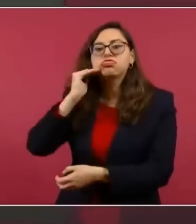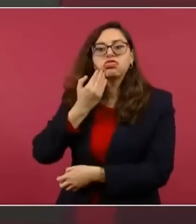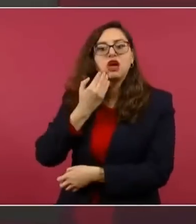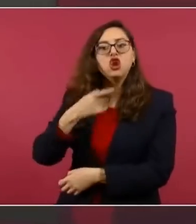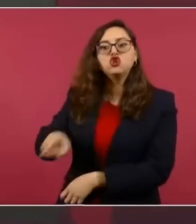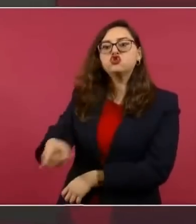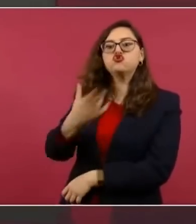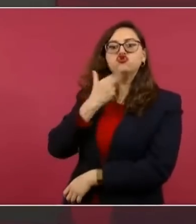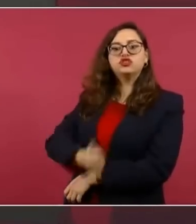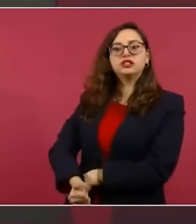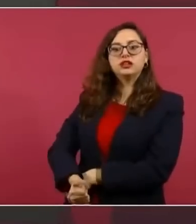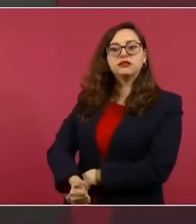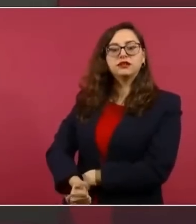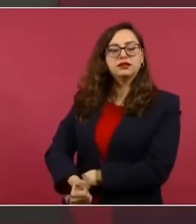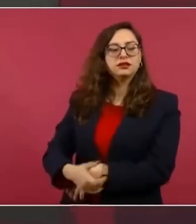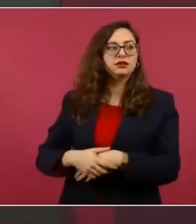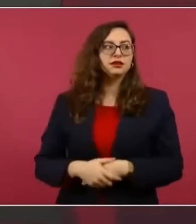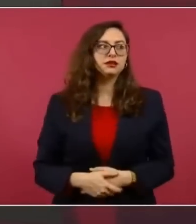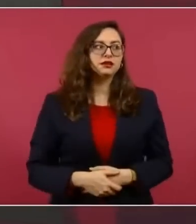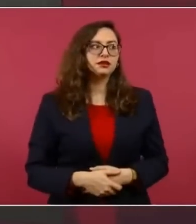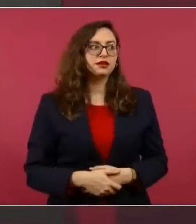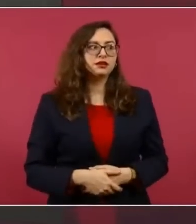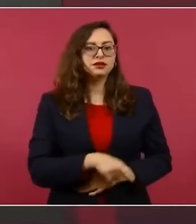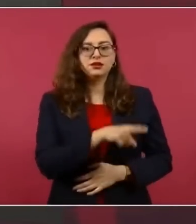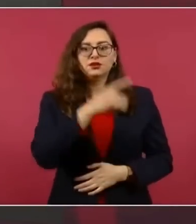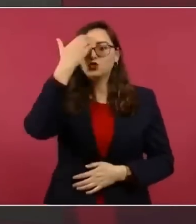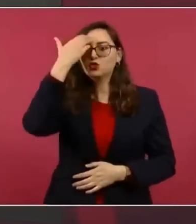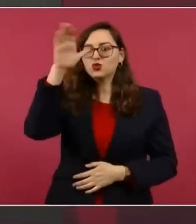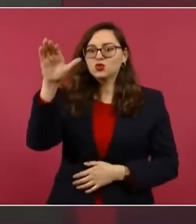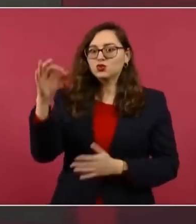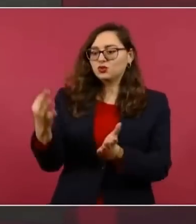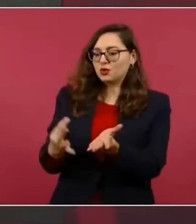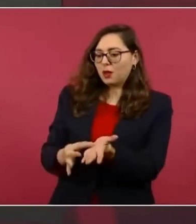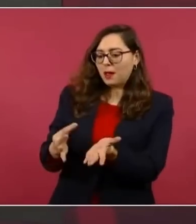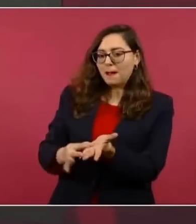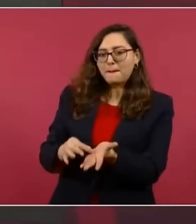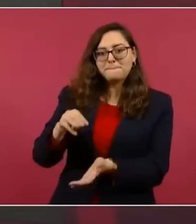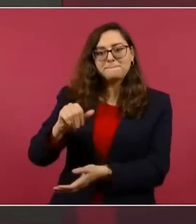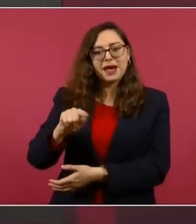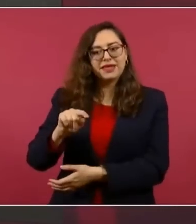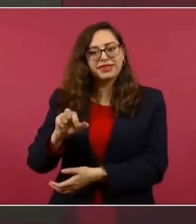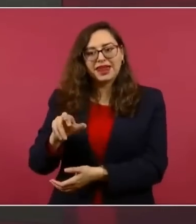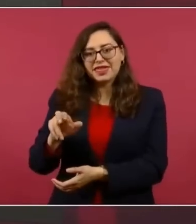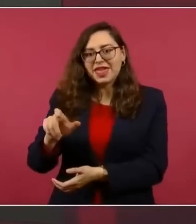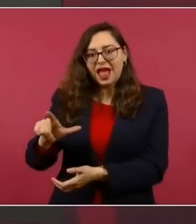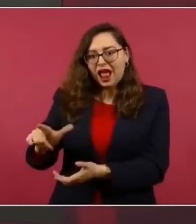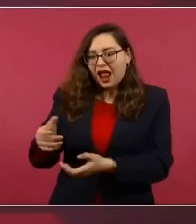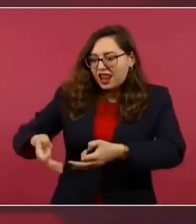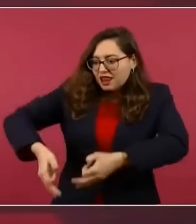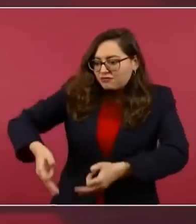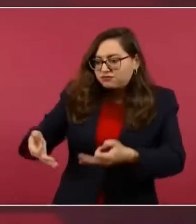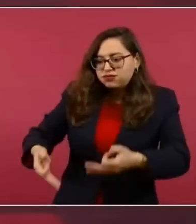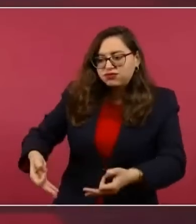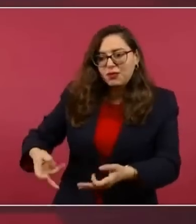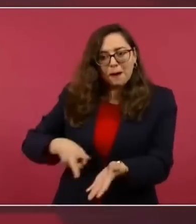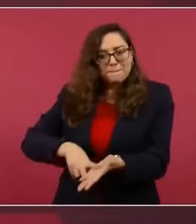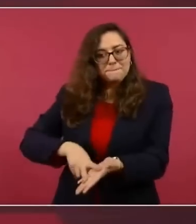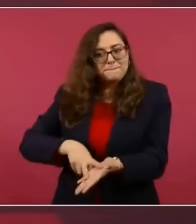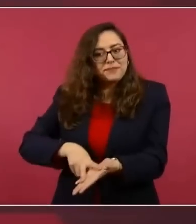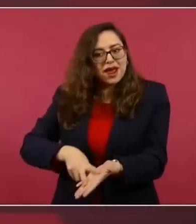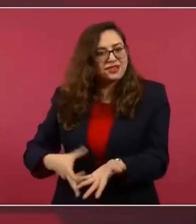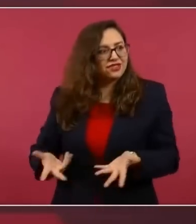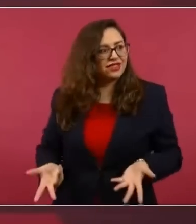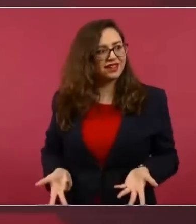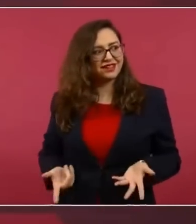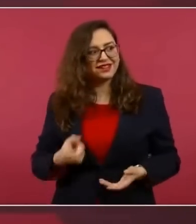y así cuando una legisladora dijo que el tren le iba a cambiar el color,